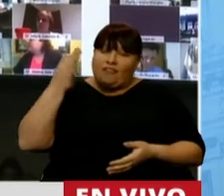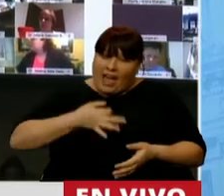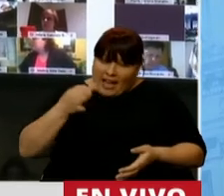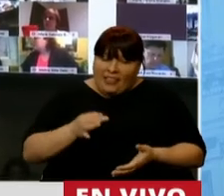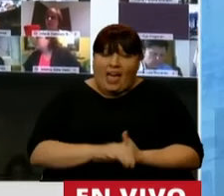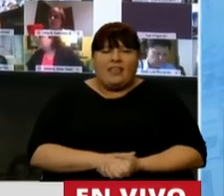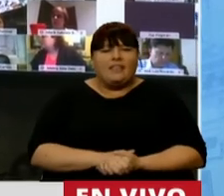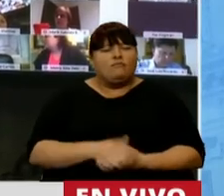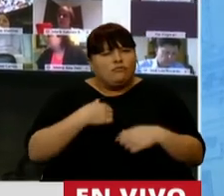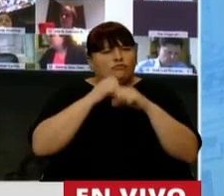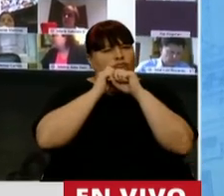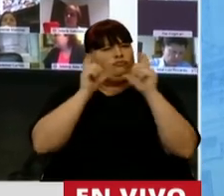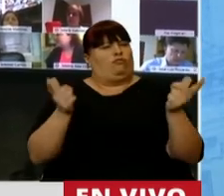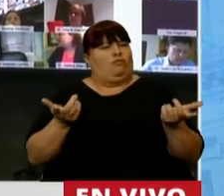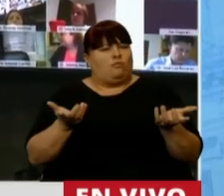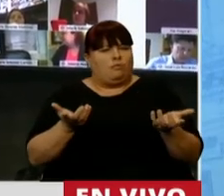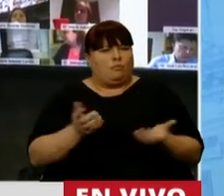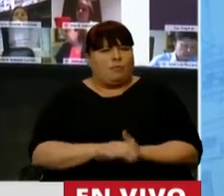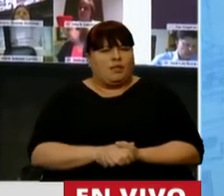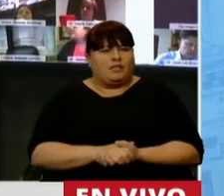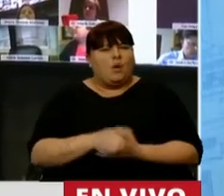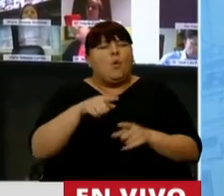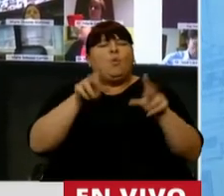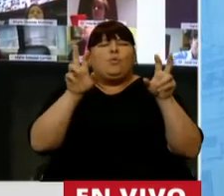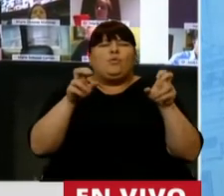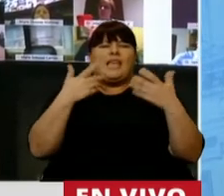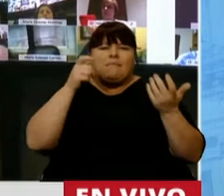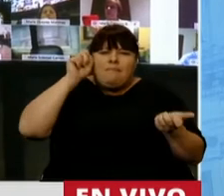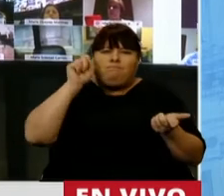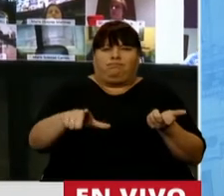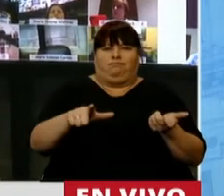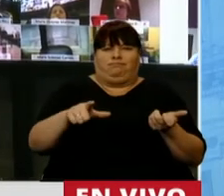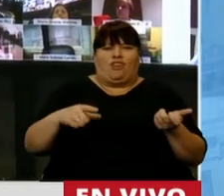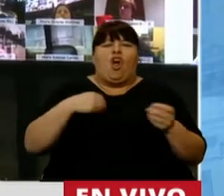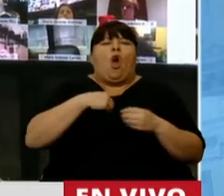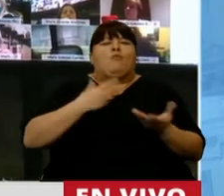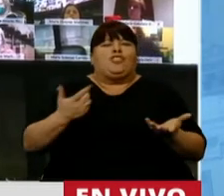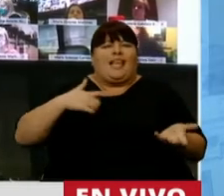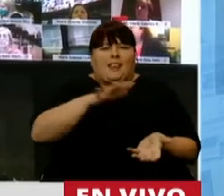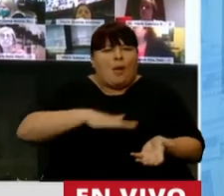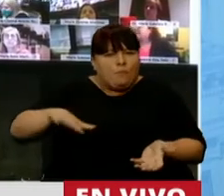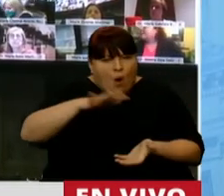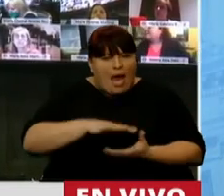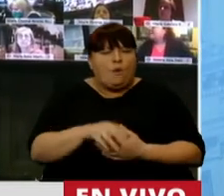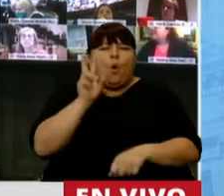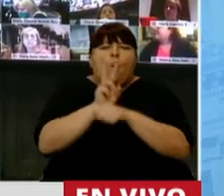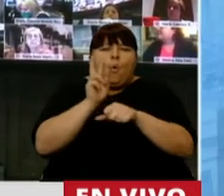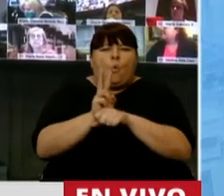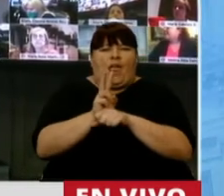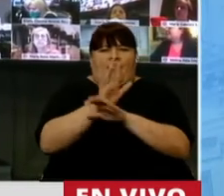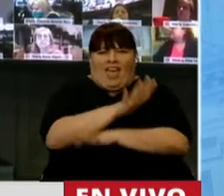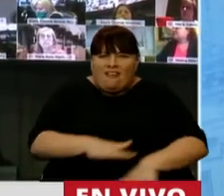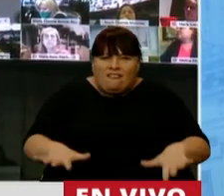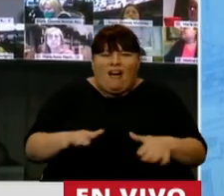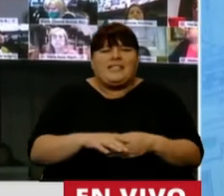que me llama la atención que se use algo que es tan propio del sentimiento de nuestro pueblo, que es el cuidado de las